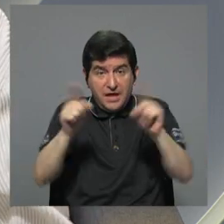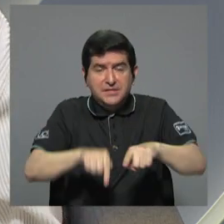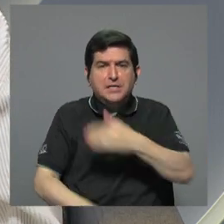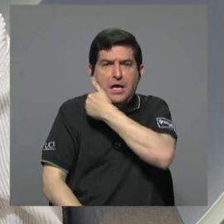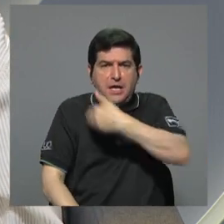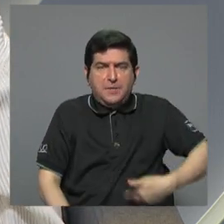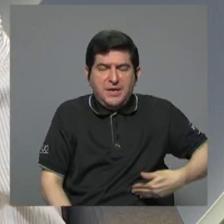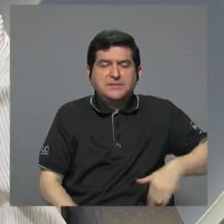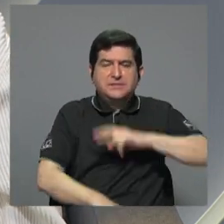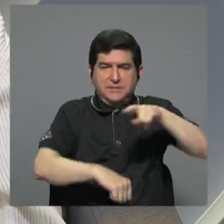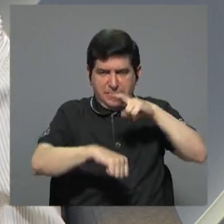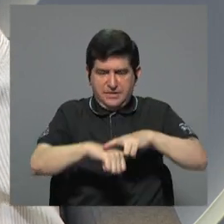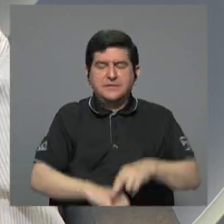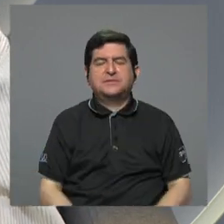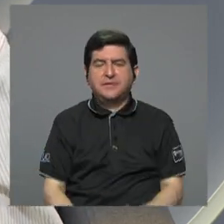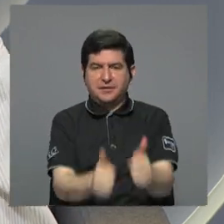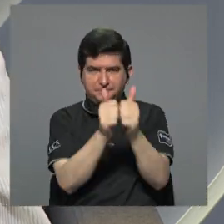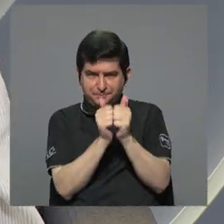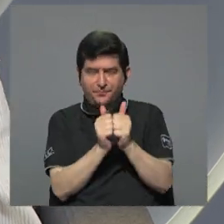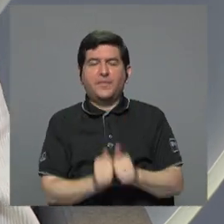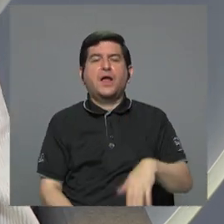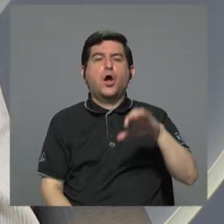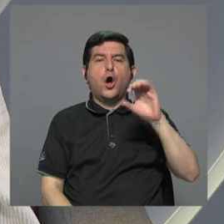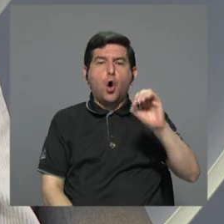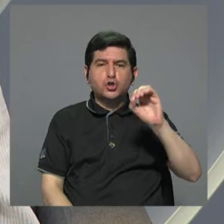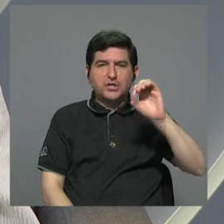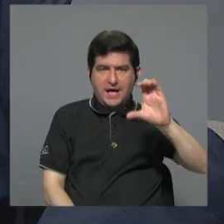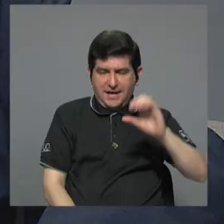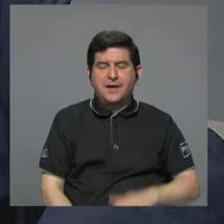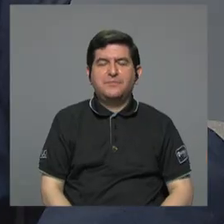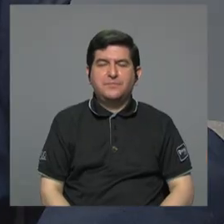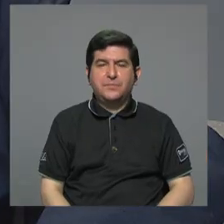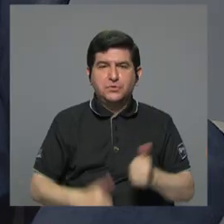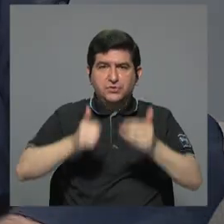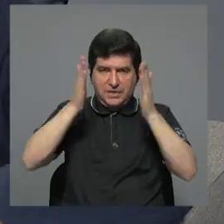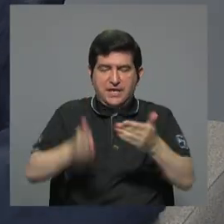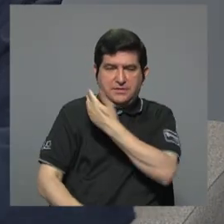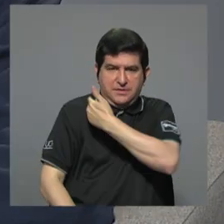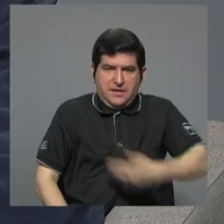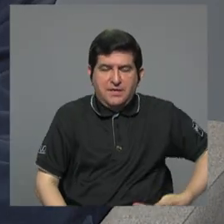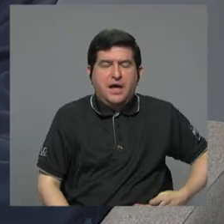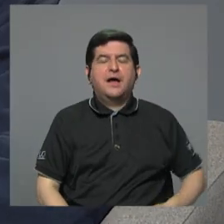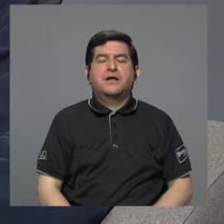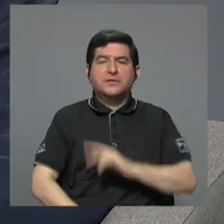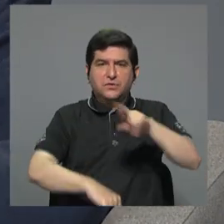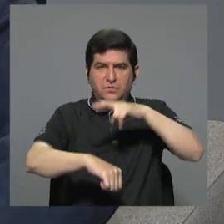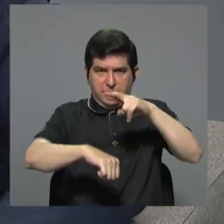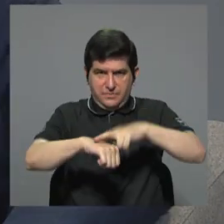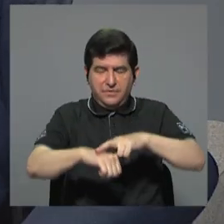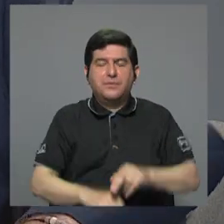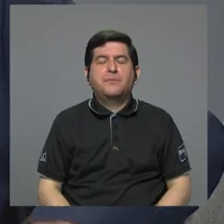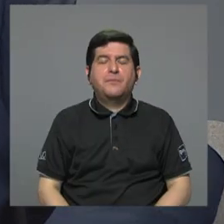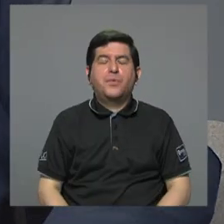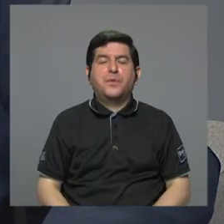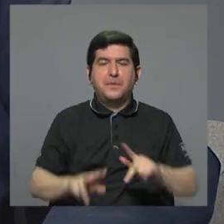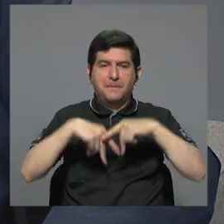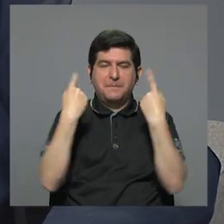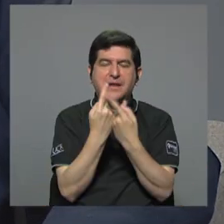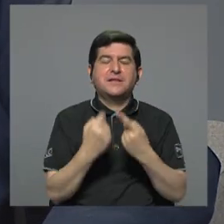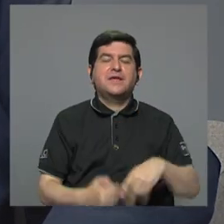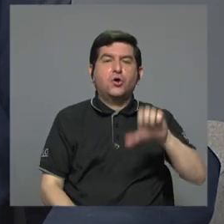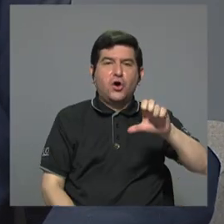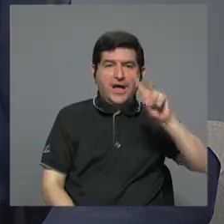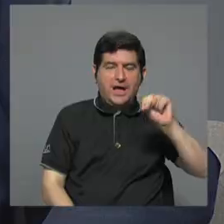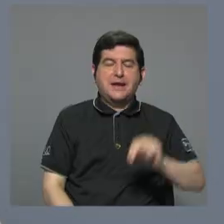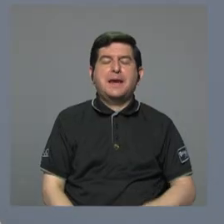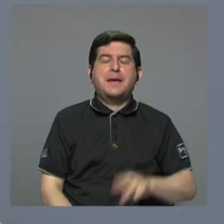presidencia de la República. Nos acompaña don Óscar Campos, candidato a la presidencia de la República por el Partido Encuentro Nacional, y también